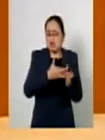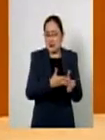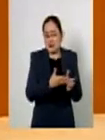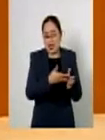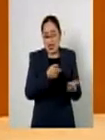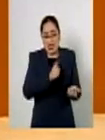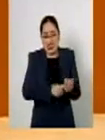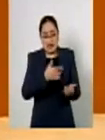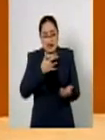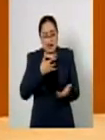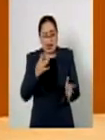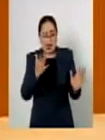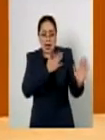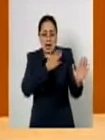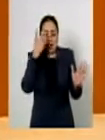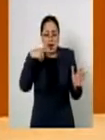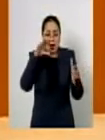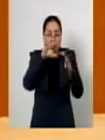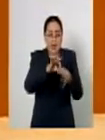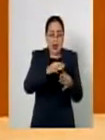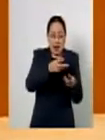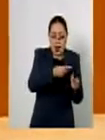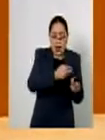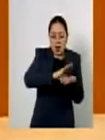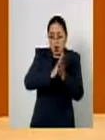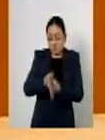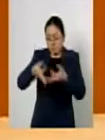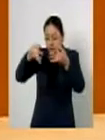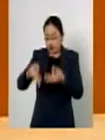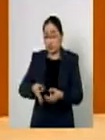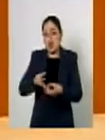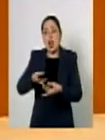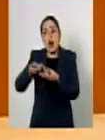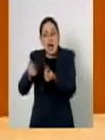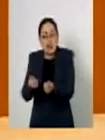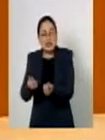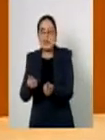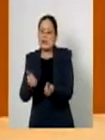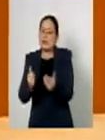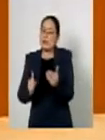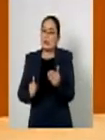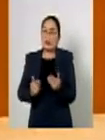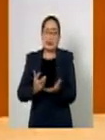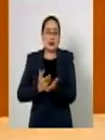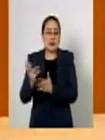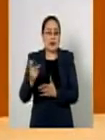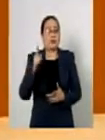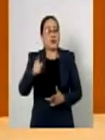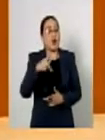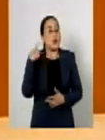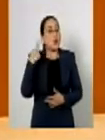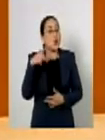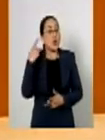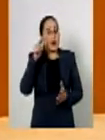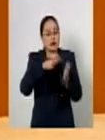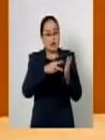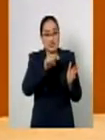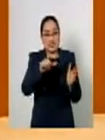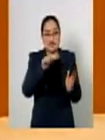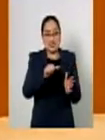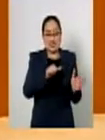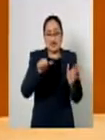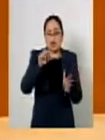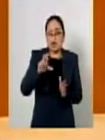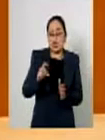comprometido y lo gastado en 2016 Puebla iba a gastar 693 mil pesos en